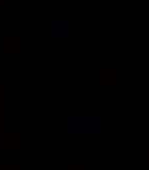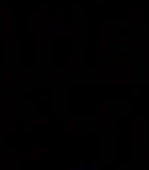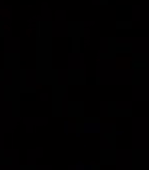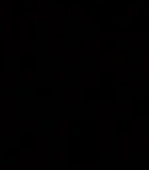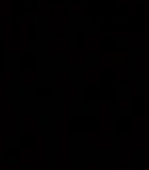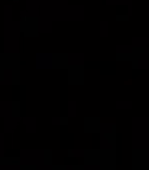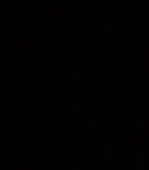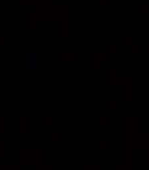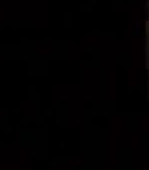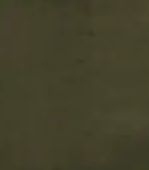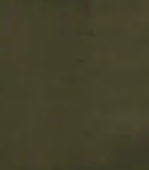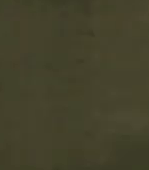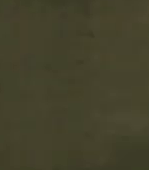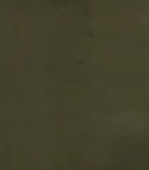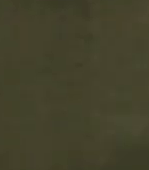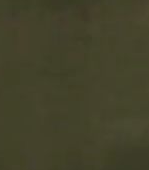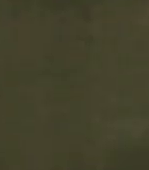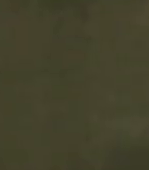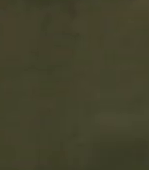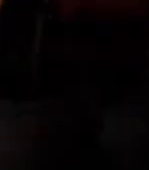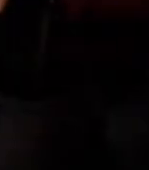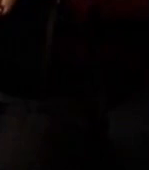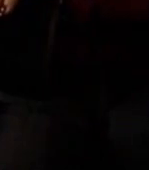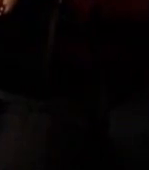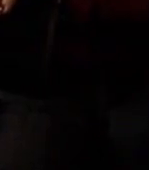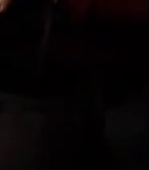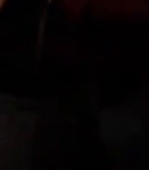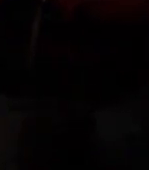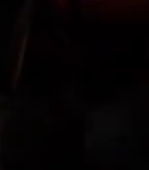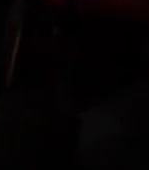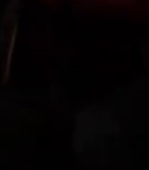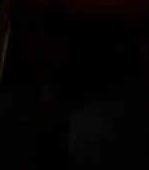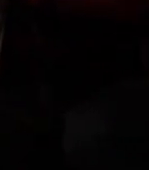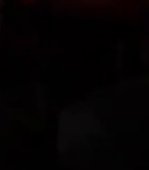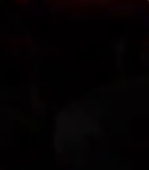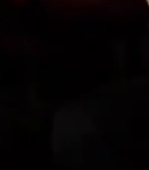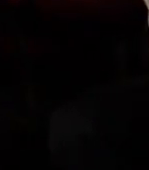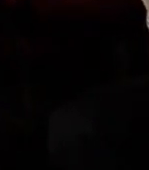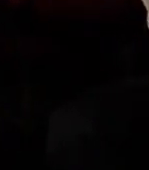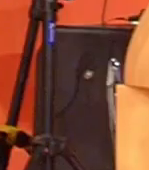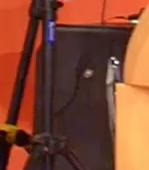martes 21 a 30 horas. Aprovechar lo que tenés.